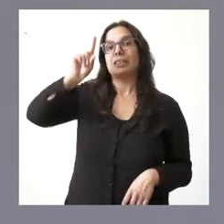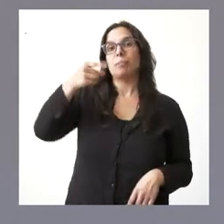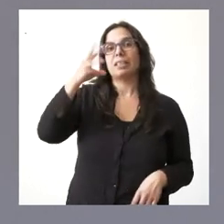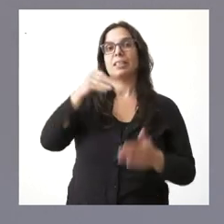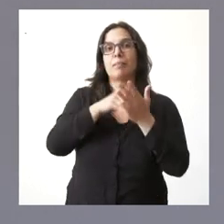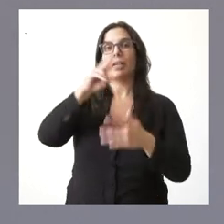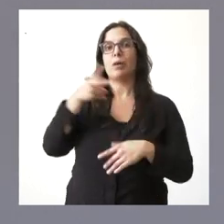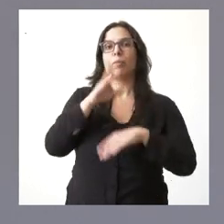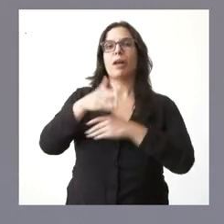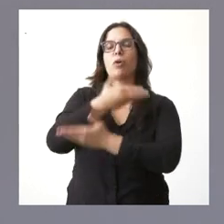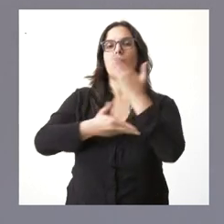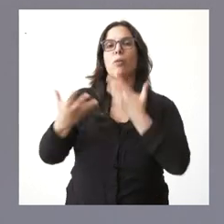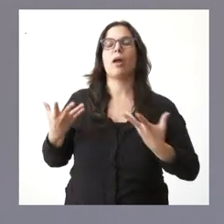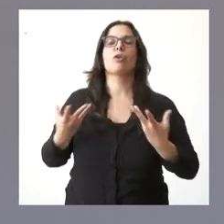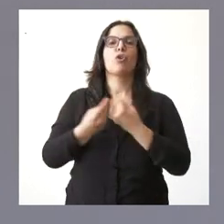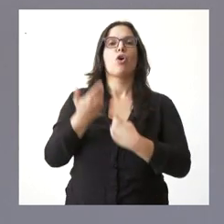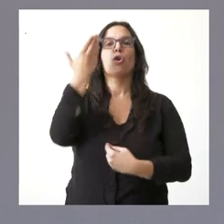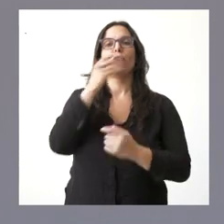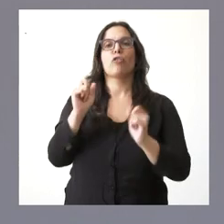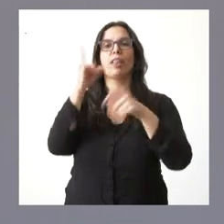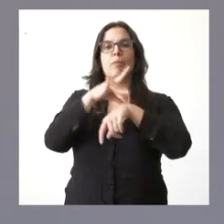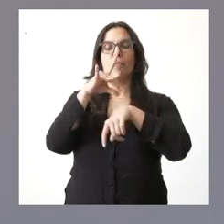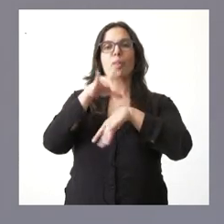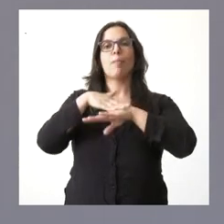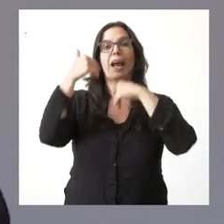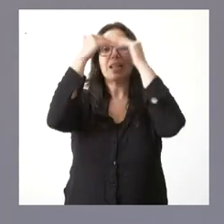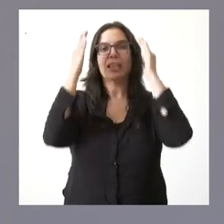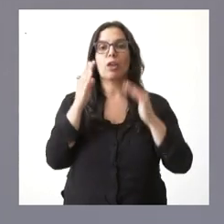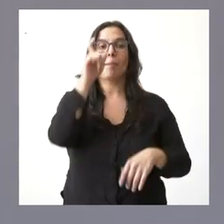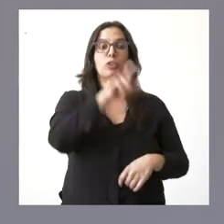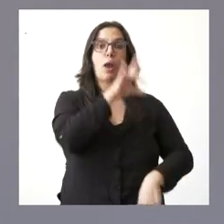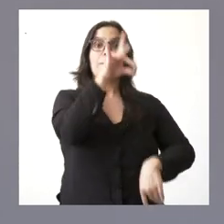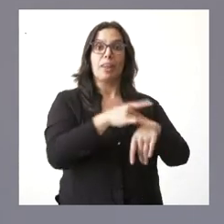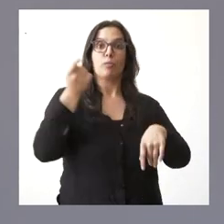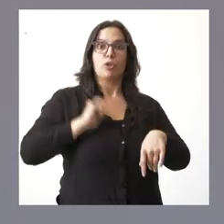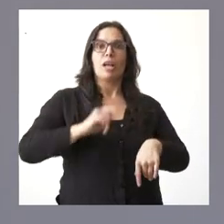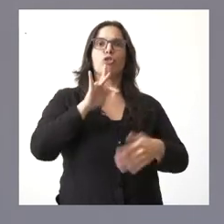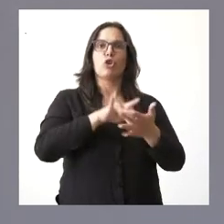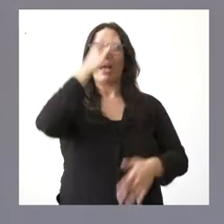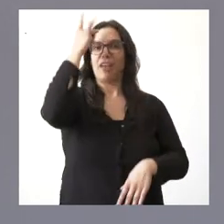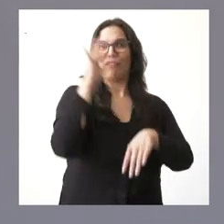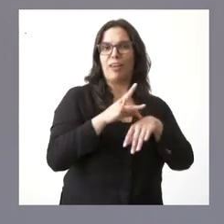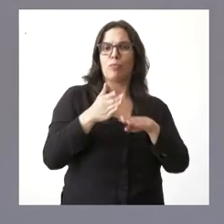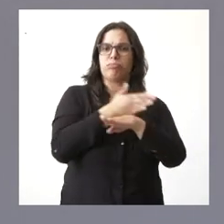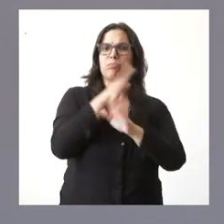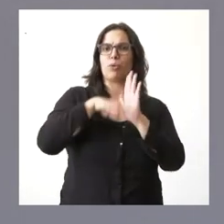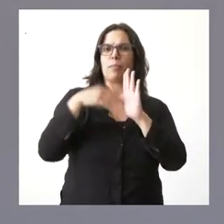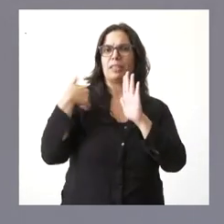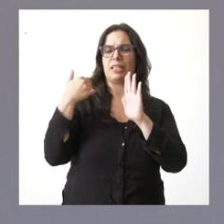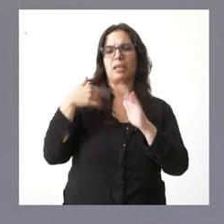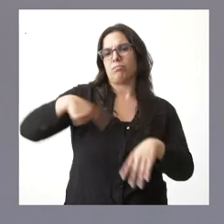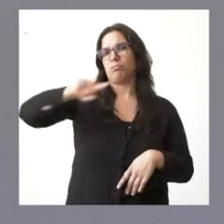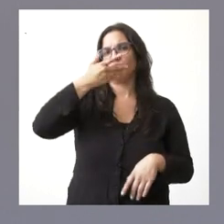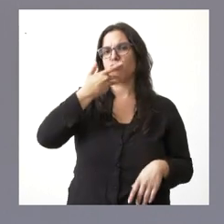el Colegio Oficial de Médicos en el programa de atención al médico enfermo, que es un programa que ya hemos hablado en alguna ocasión y que conocen todos